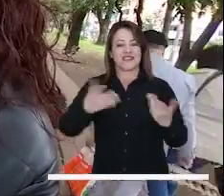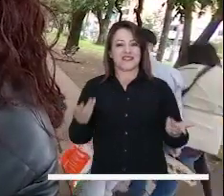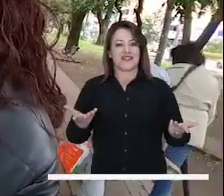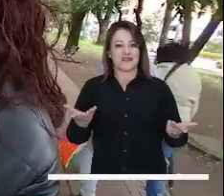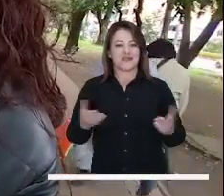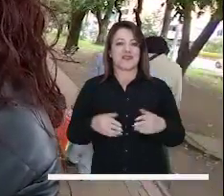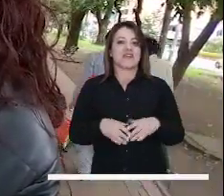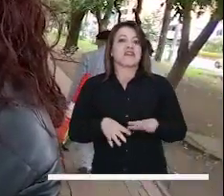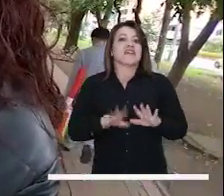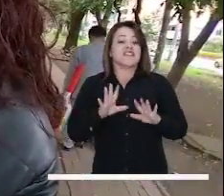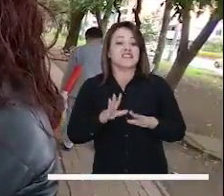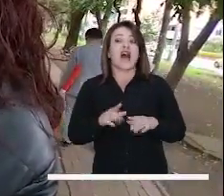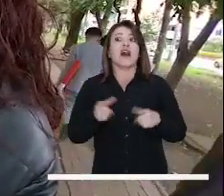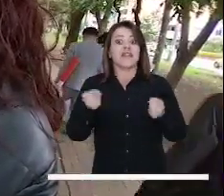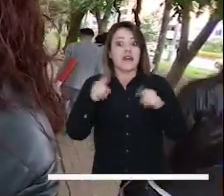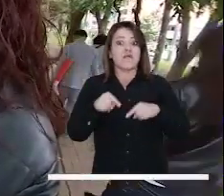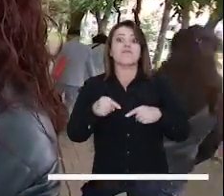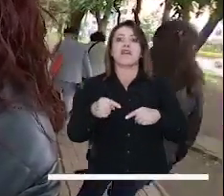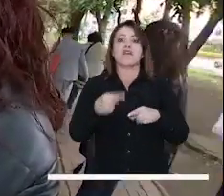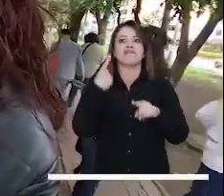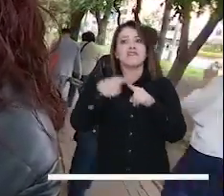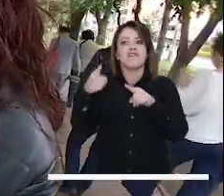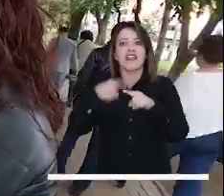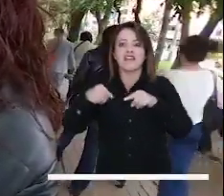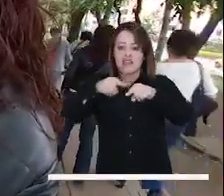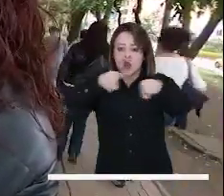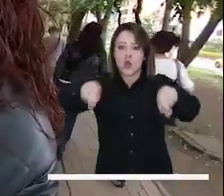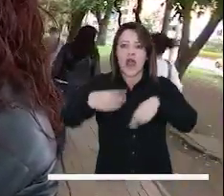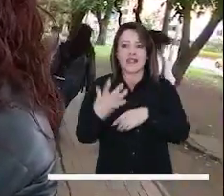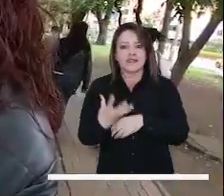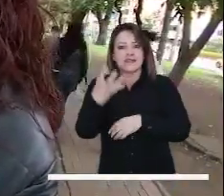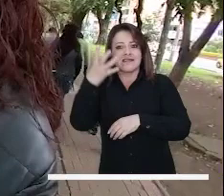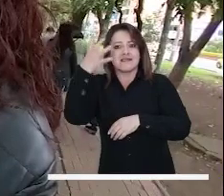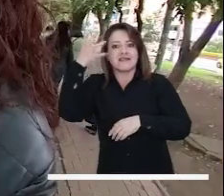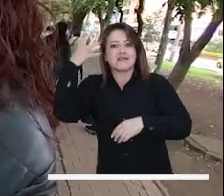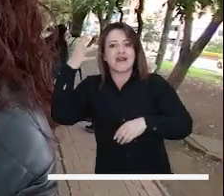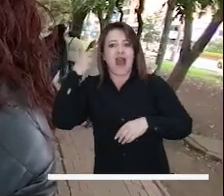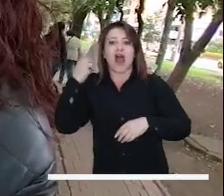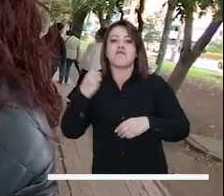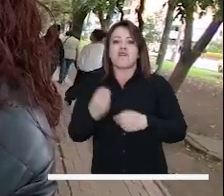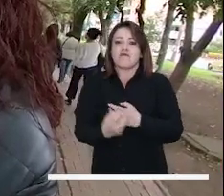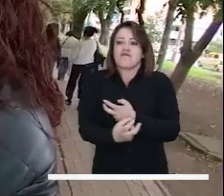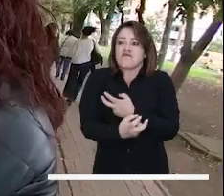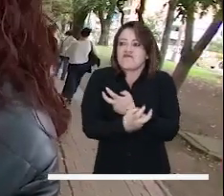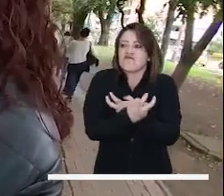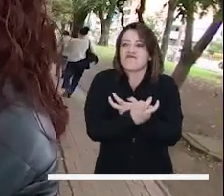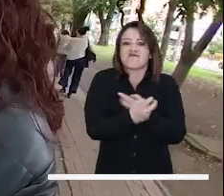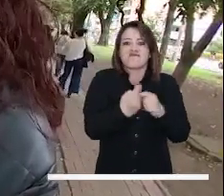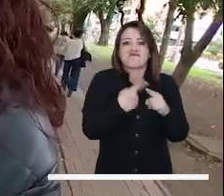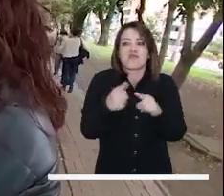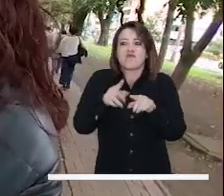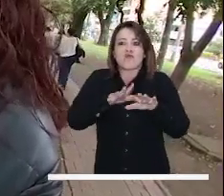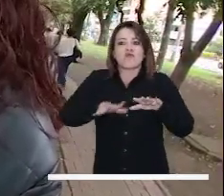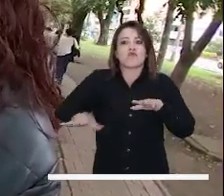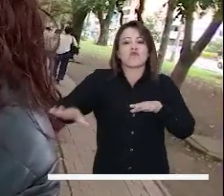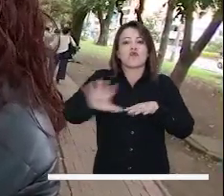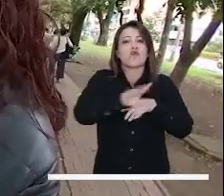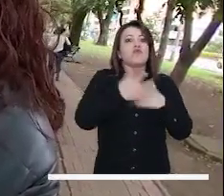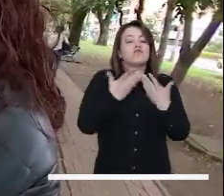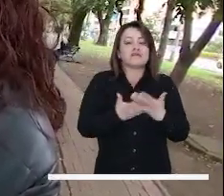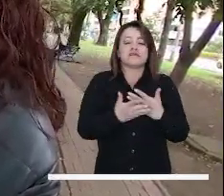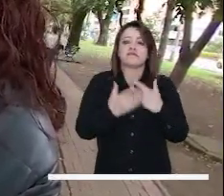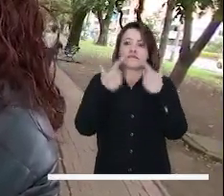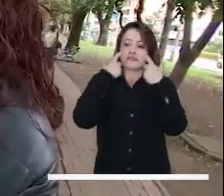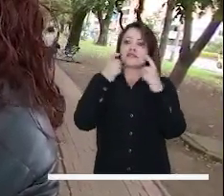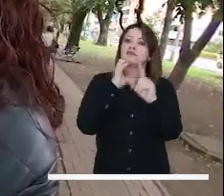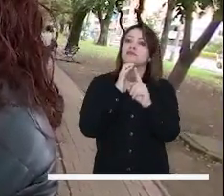los modernos, los espacios nuevos, sino hay cuestiones arqueológicas que existen en Bogotá